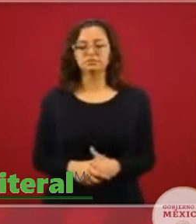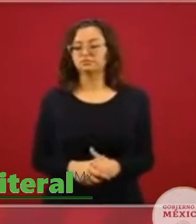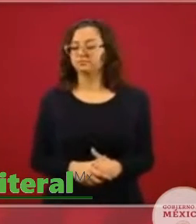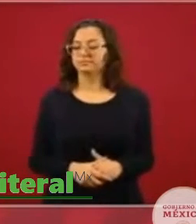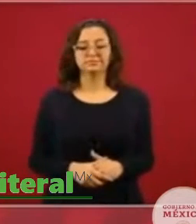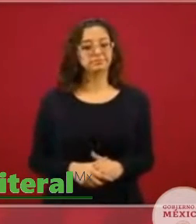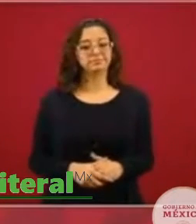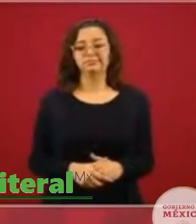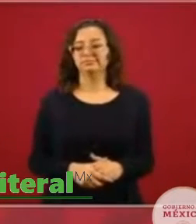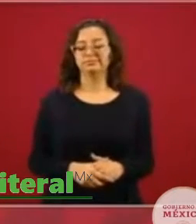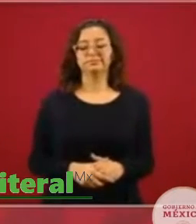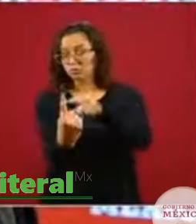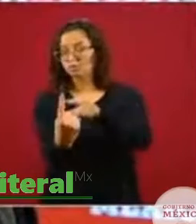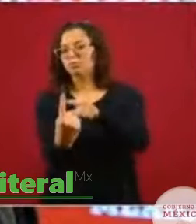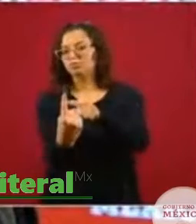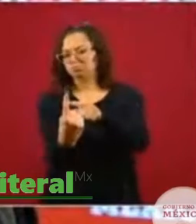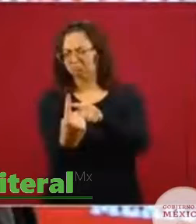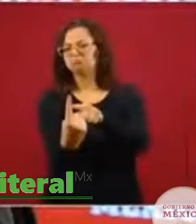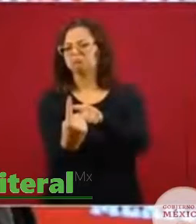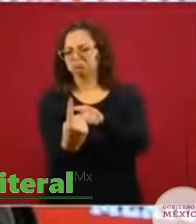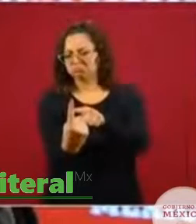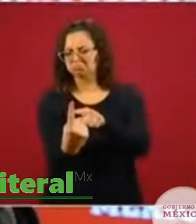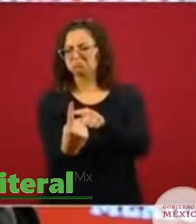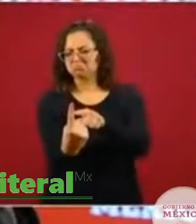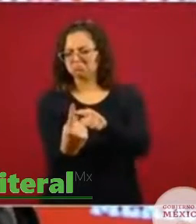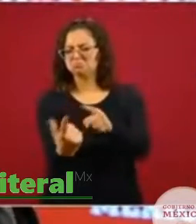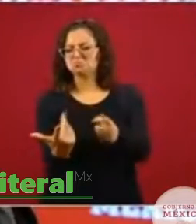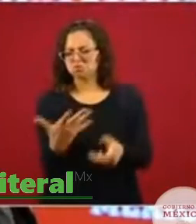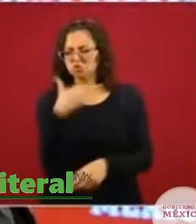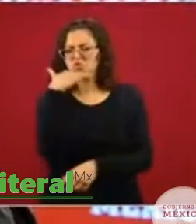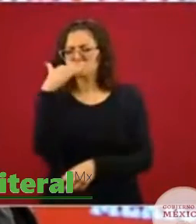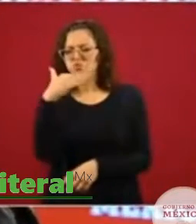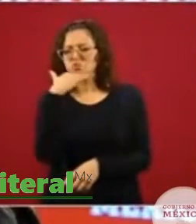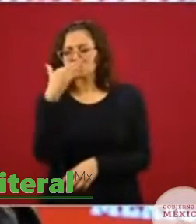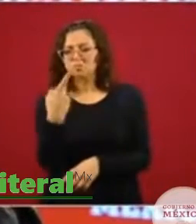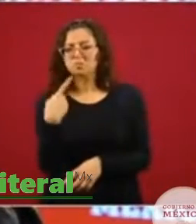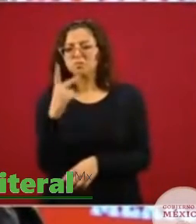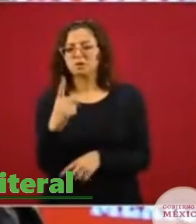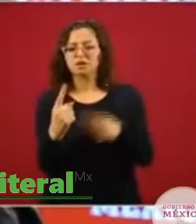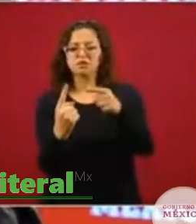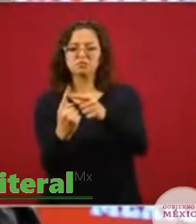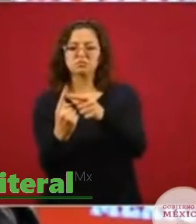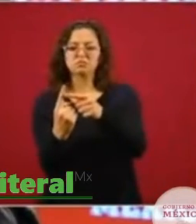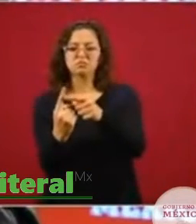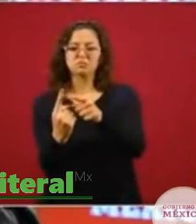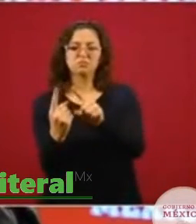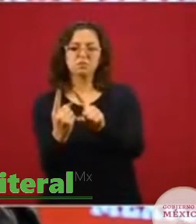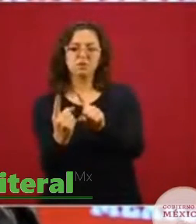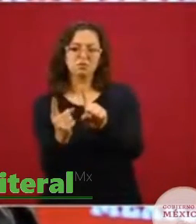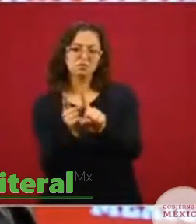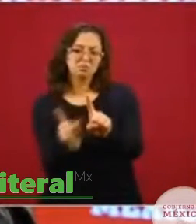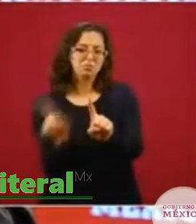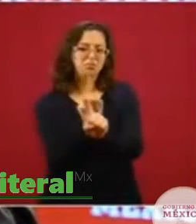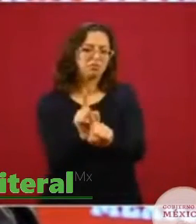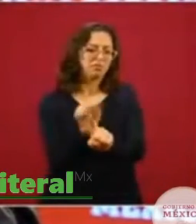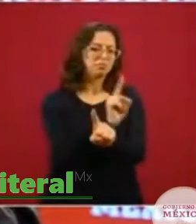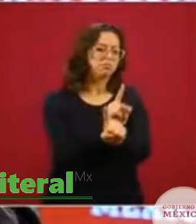fue parte de una banda